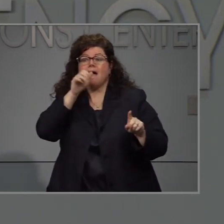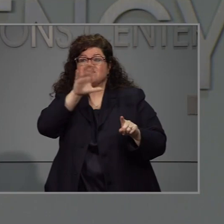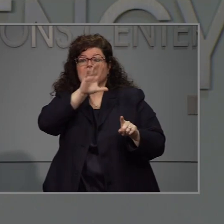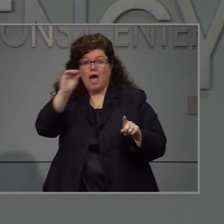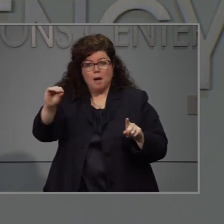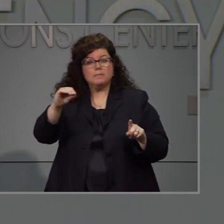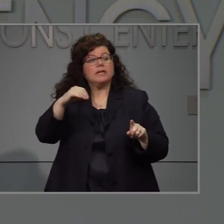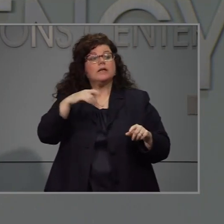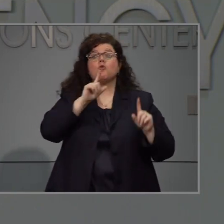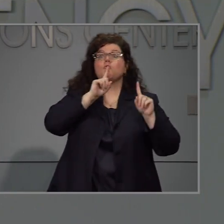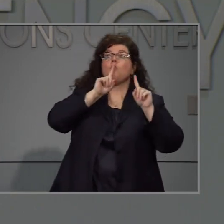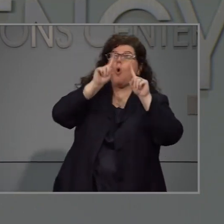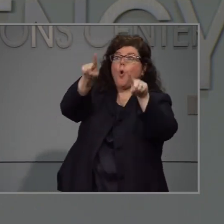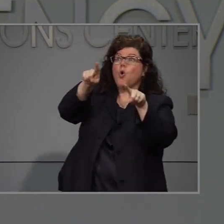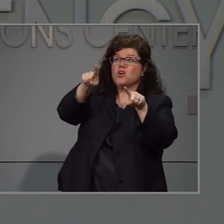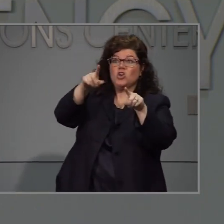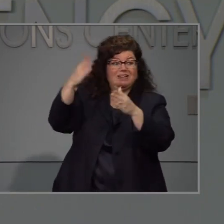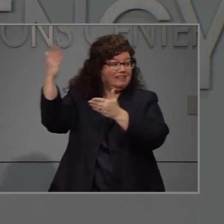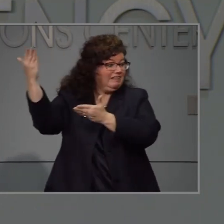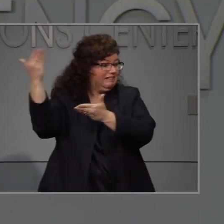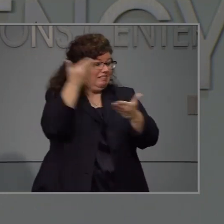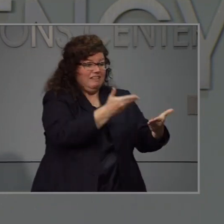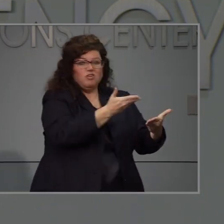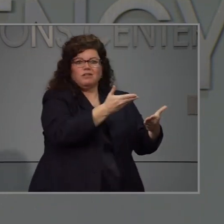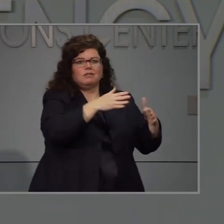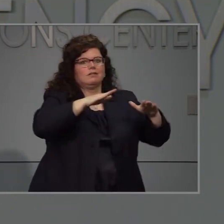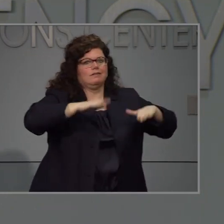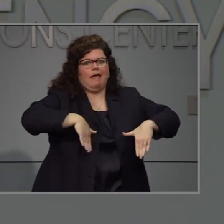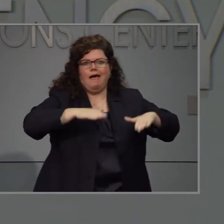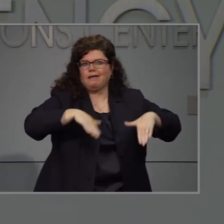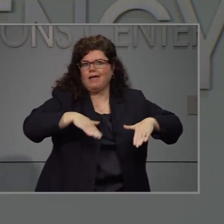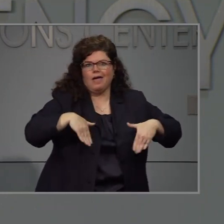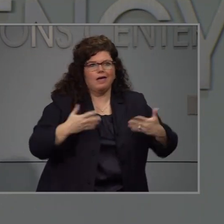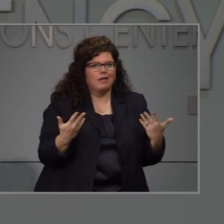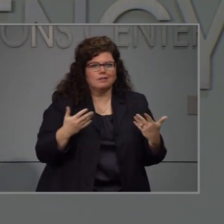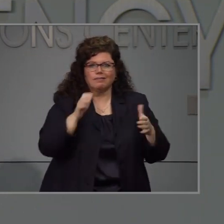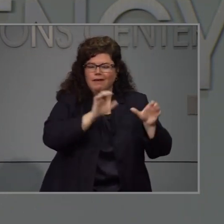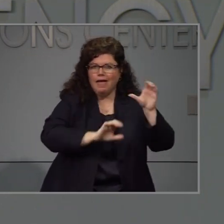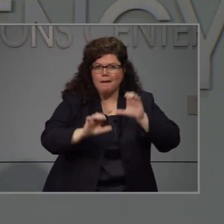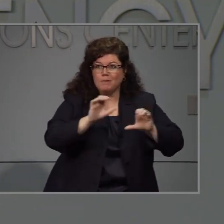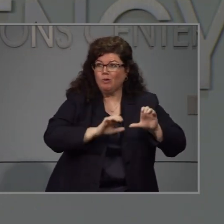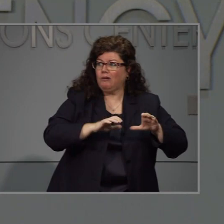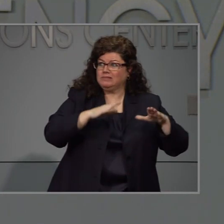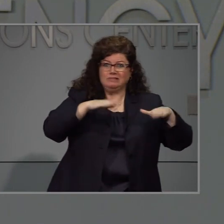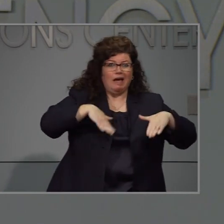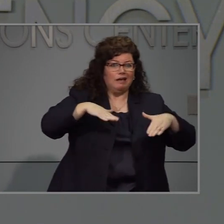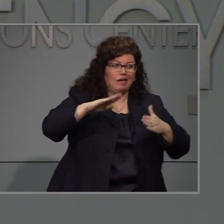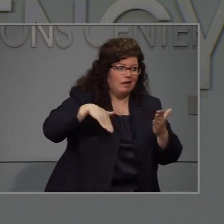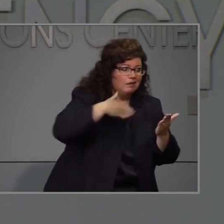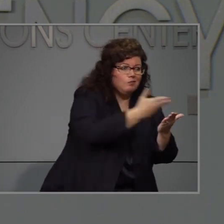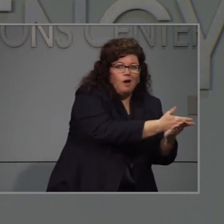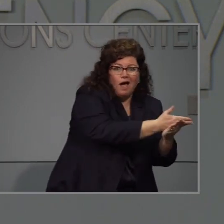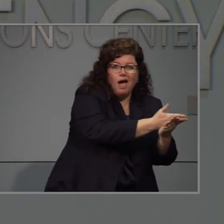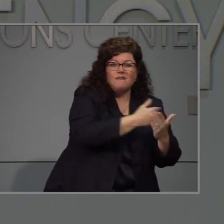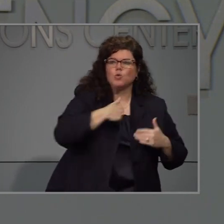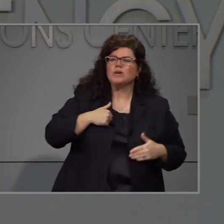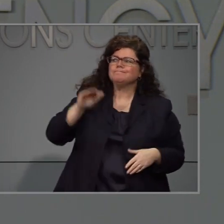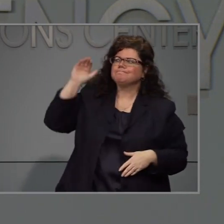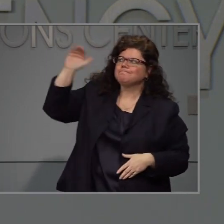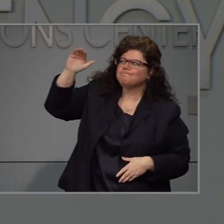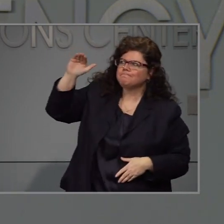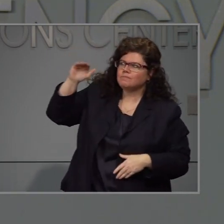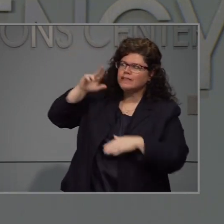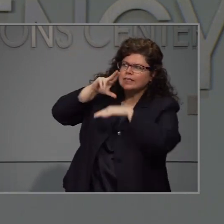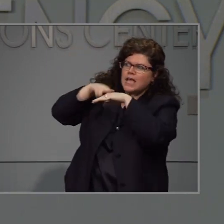proveedores privados no no tienen todo nosotros ya ya pasamos esto a nivel federal